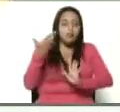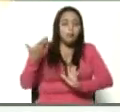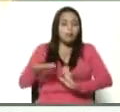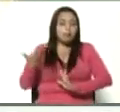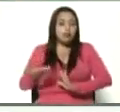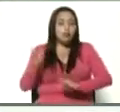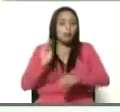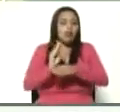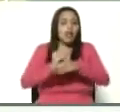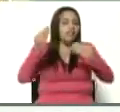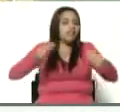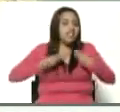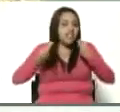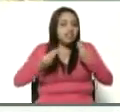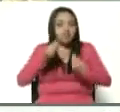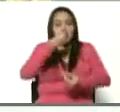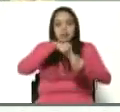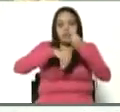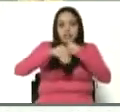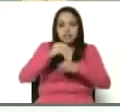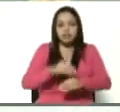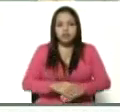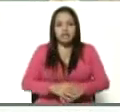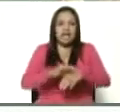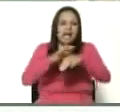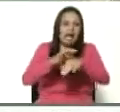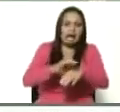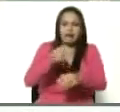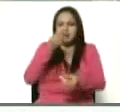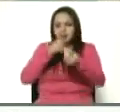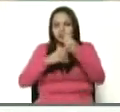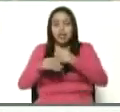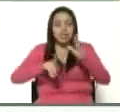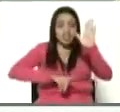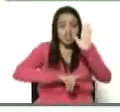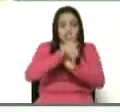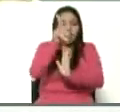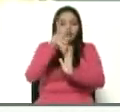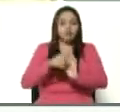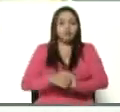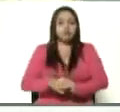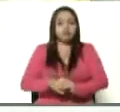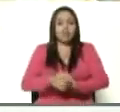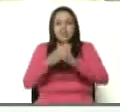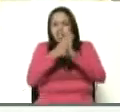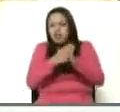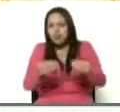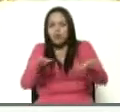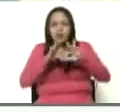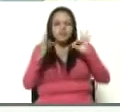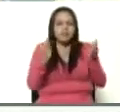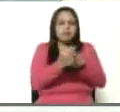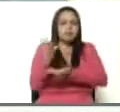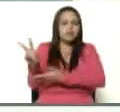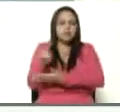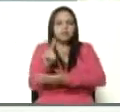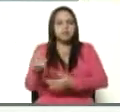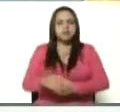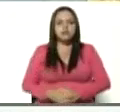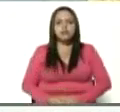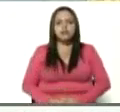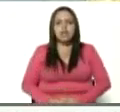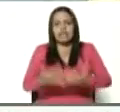la nutrición, las proteínas y el desarrollo de toda la familia venezolana. Venezolana,